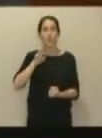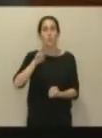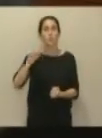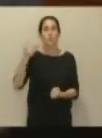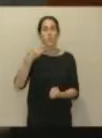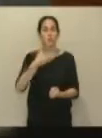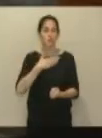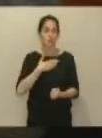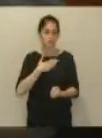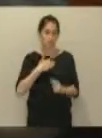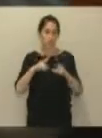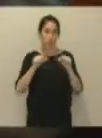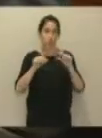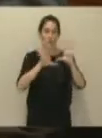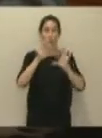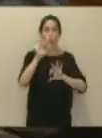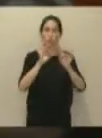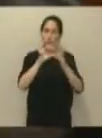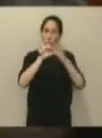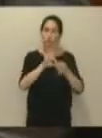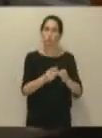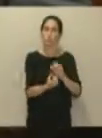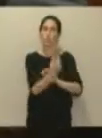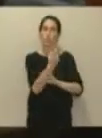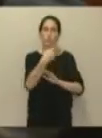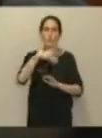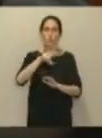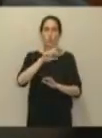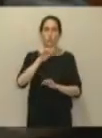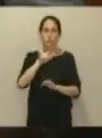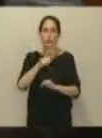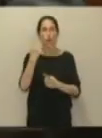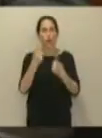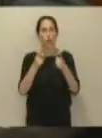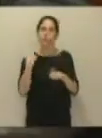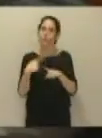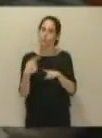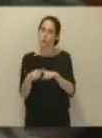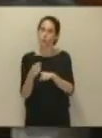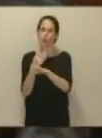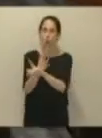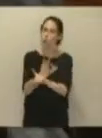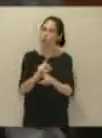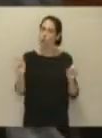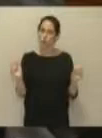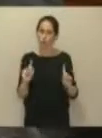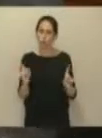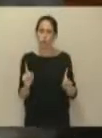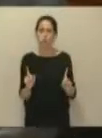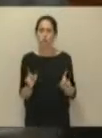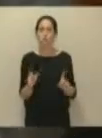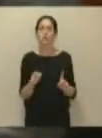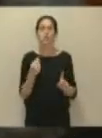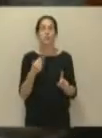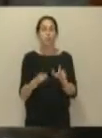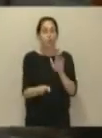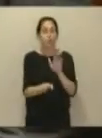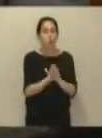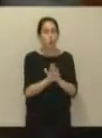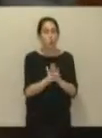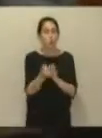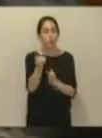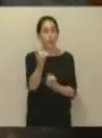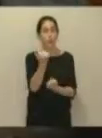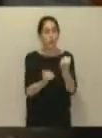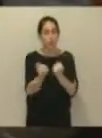pivota en torno al puerto del Musel. Por lo tanto, hay cosas con las que no deberíamos de jugar y deberíamos de tener muy claro que garantizar la viabilidad financiera